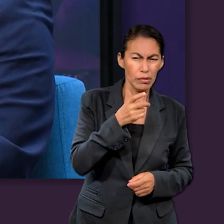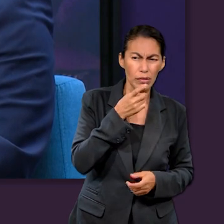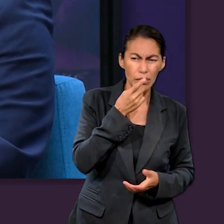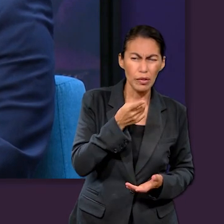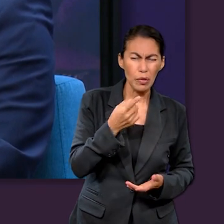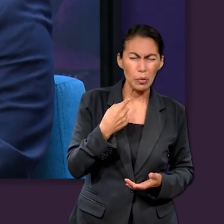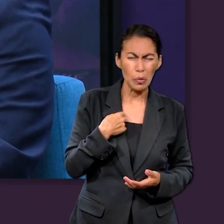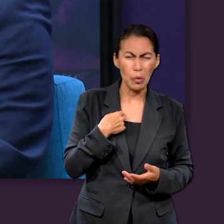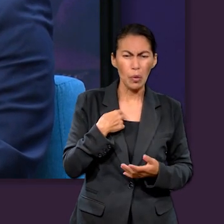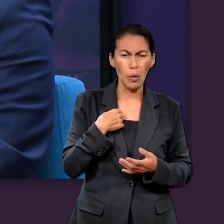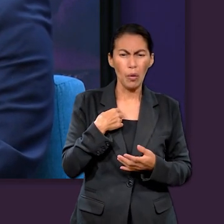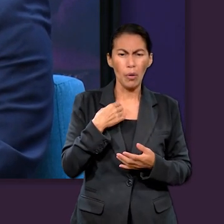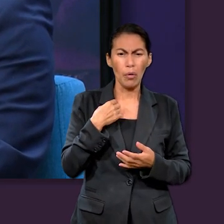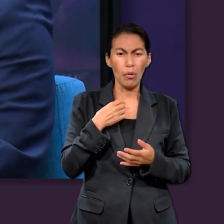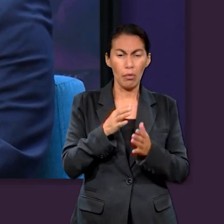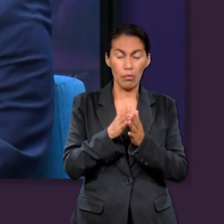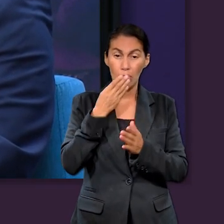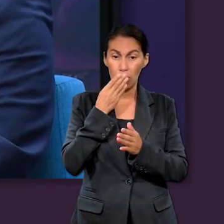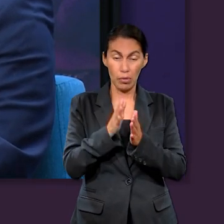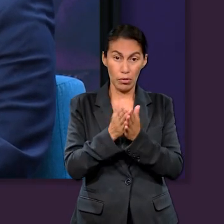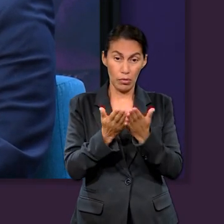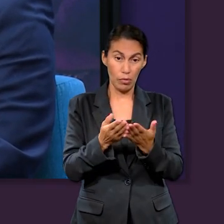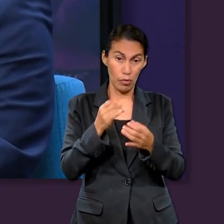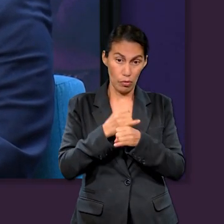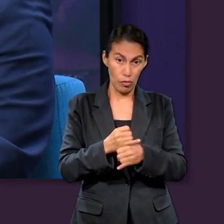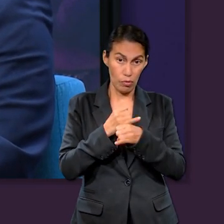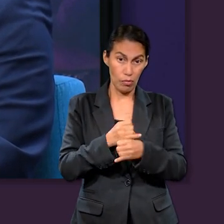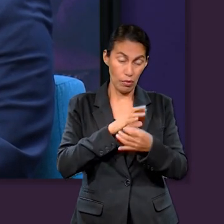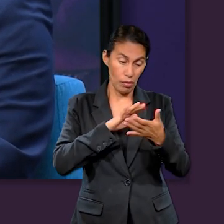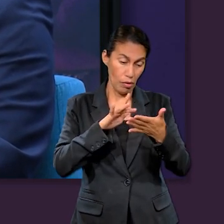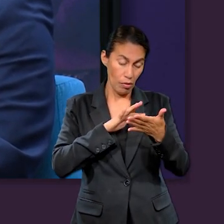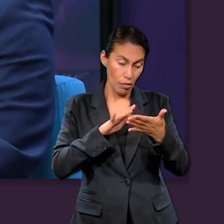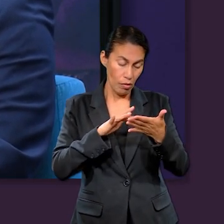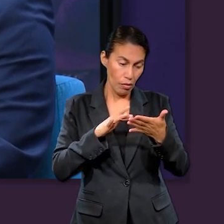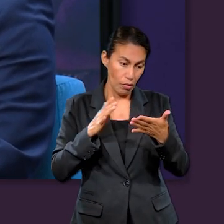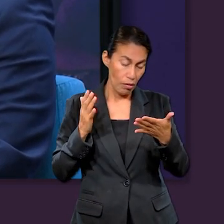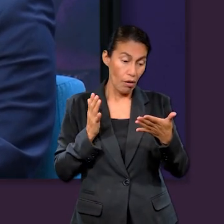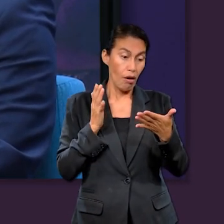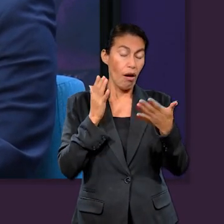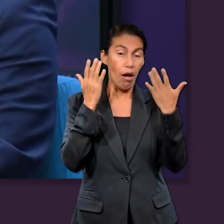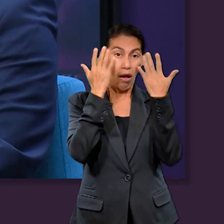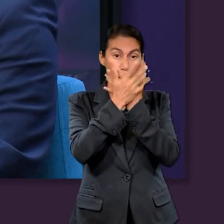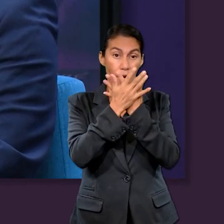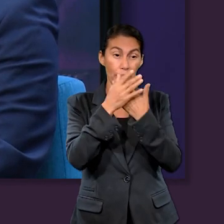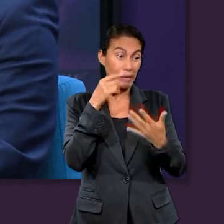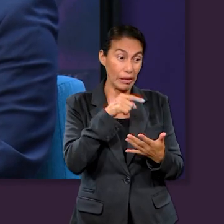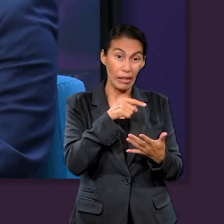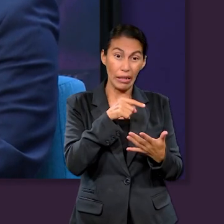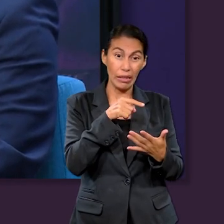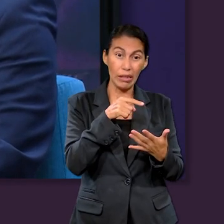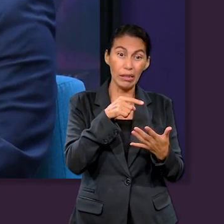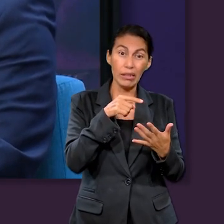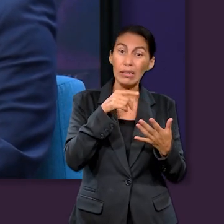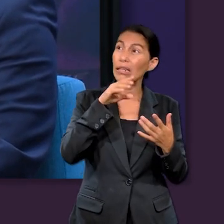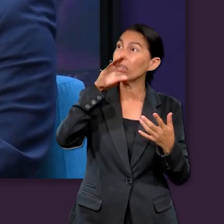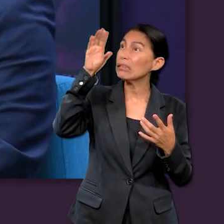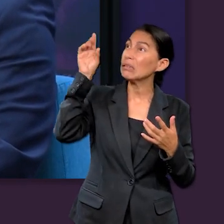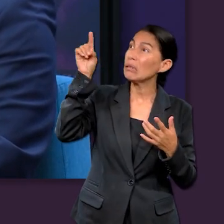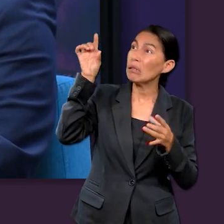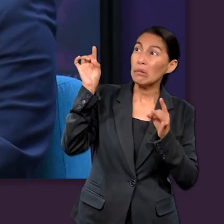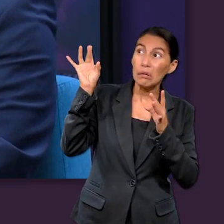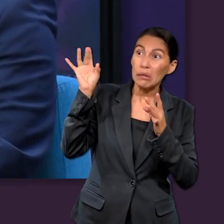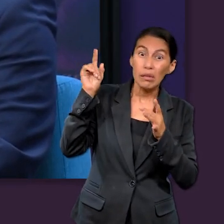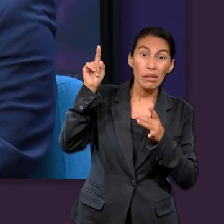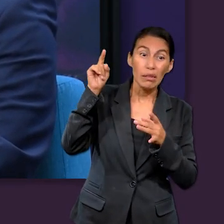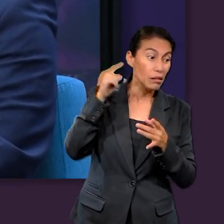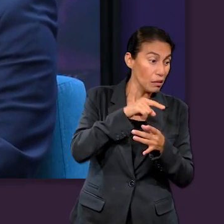me impacta mucho leyendo Job porque vemos que él no se da cuenta de lo que pasa allá en el cielo.